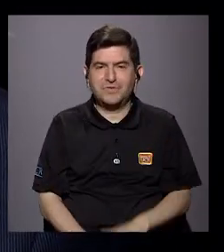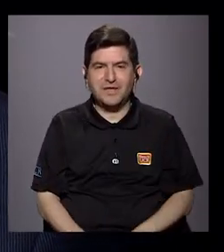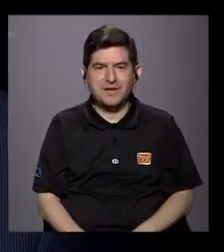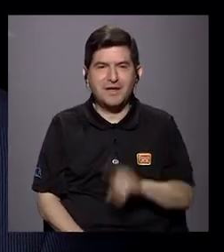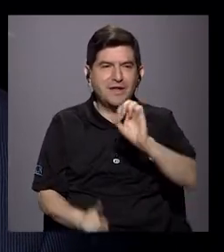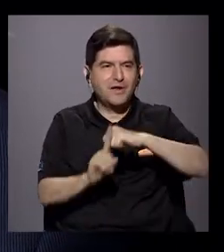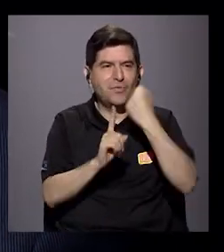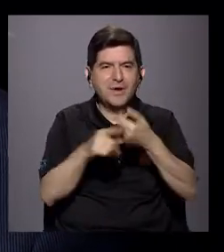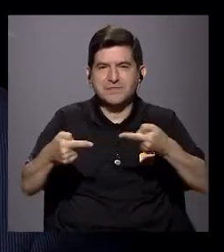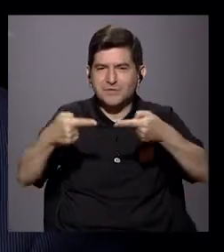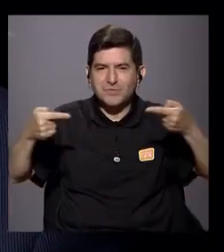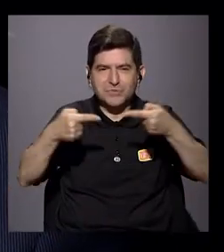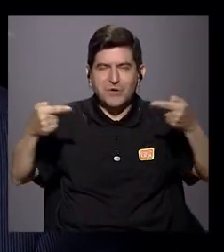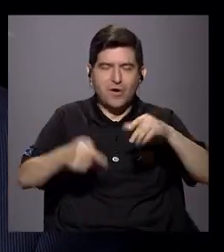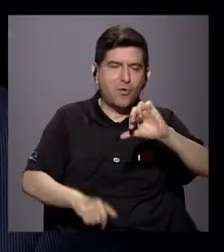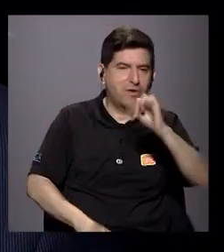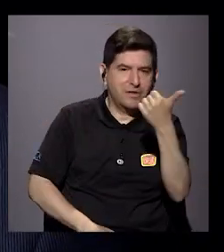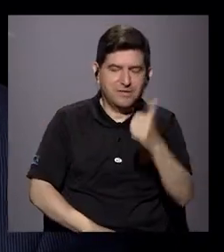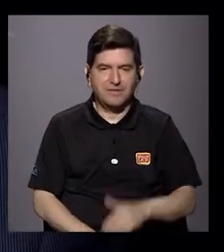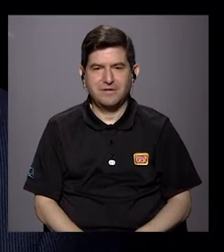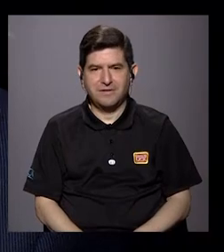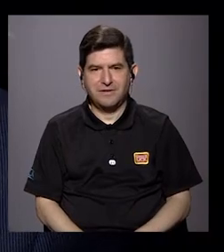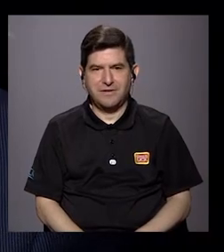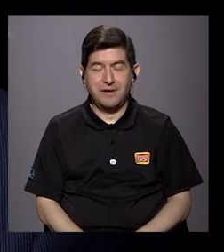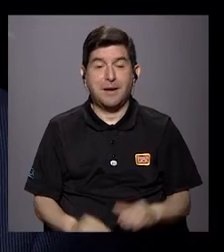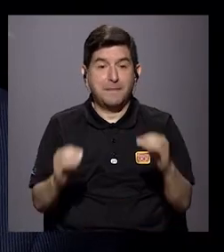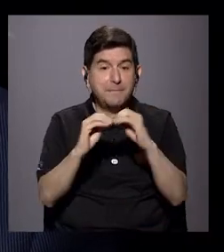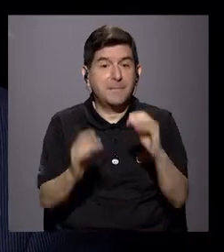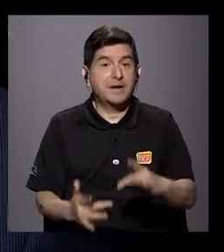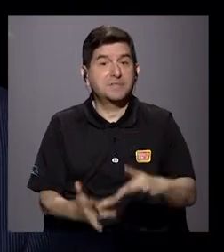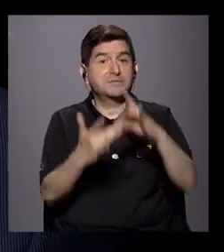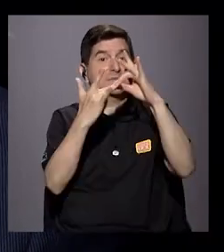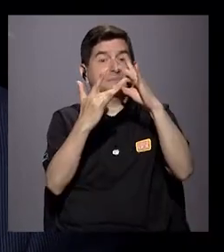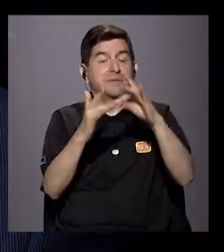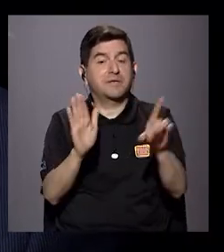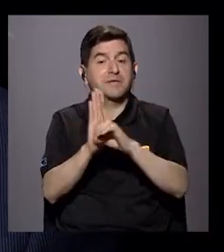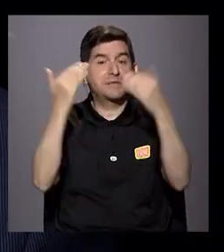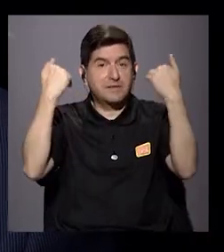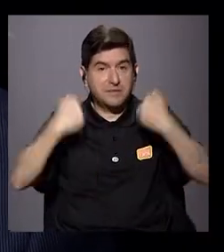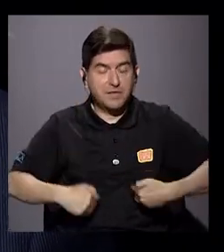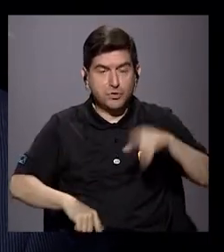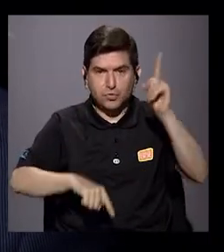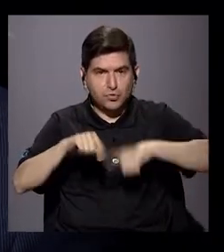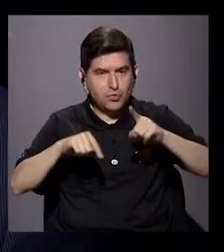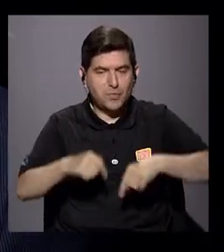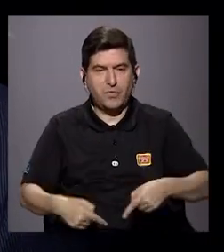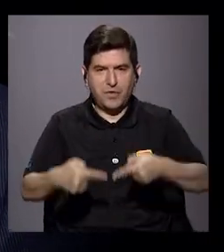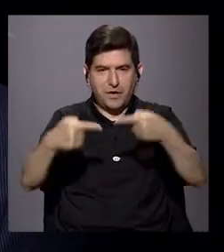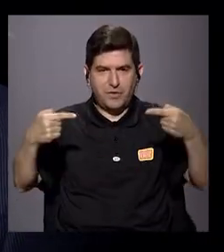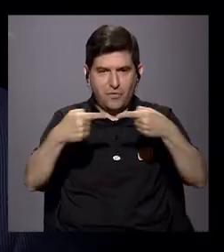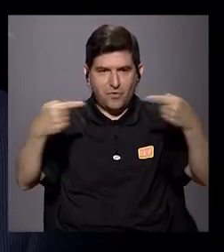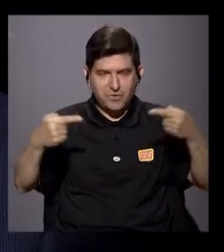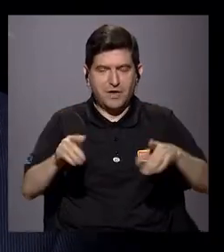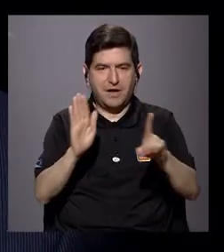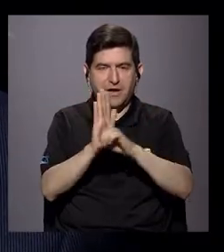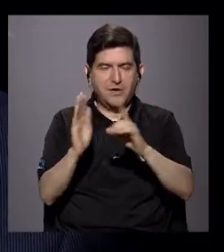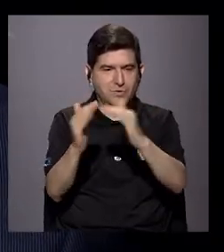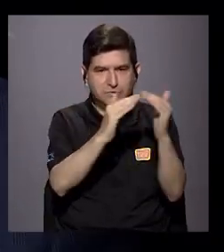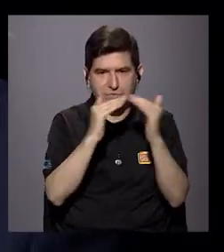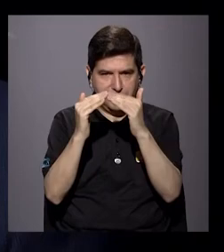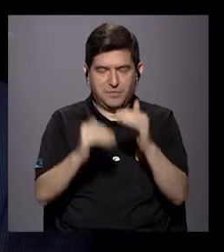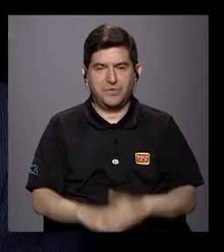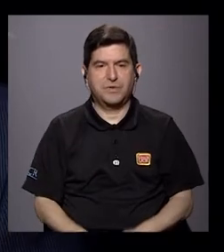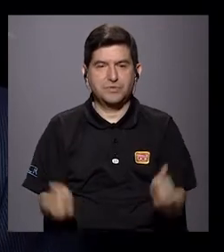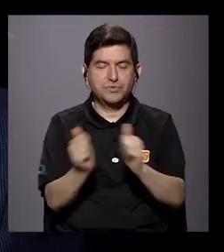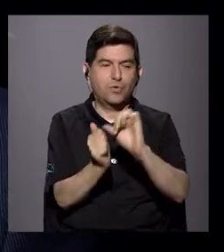contraponer una cuestión con otra. Me entiendo. Y sobre todo en temas de derechos humanos, no podemos contraponer derechos de determinadas